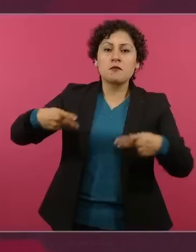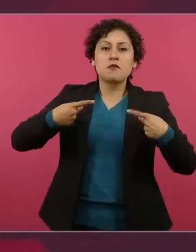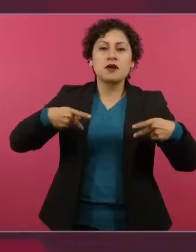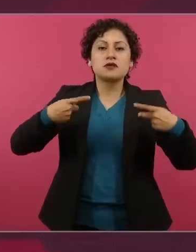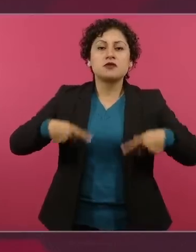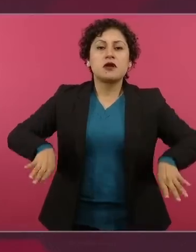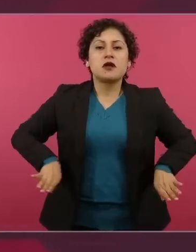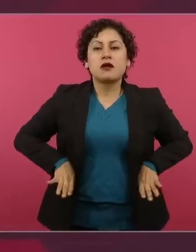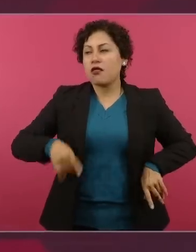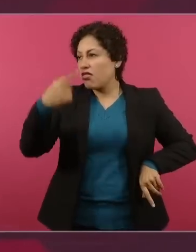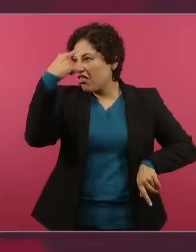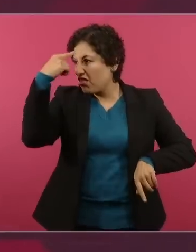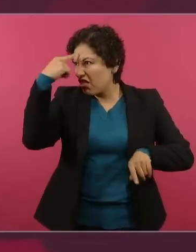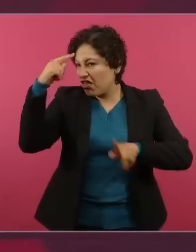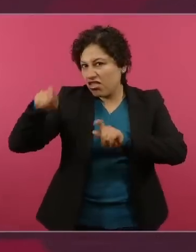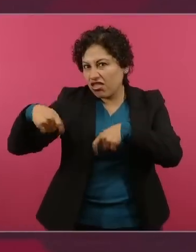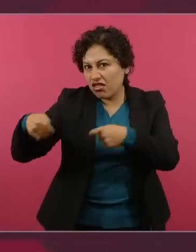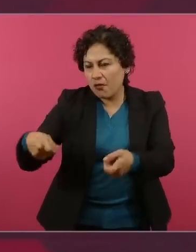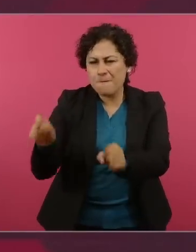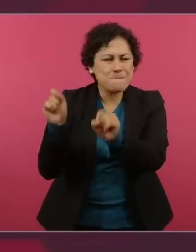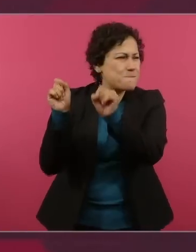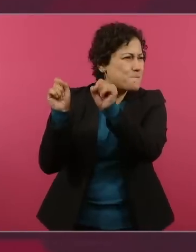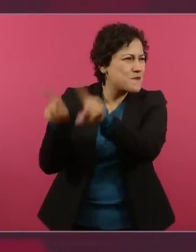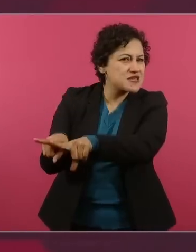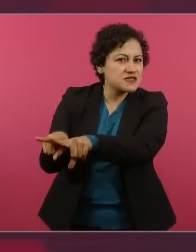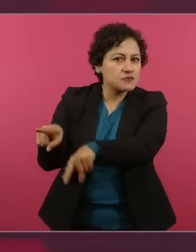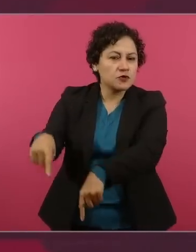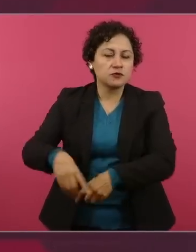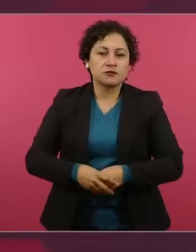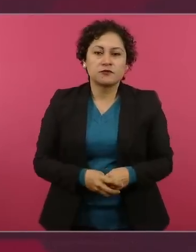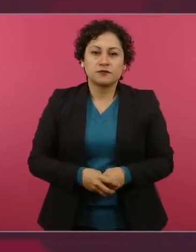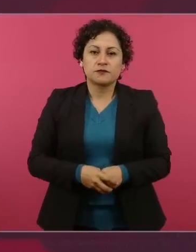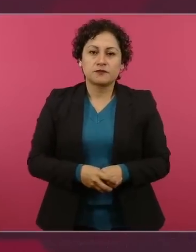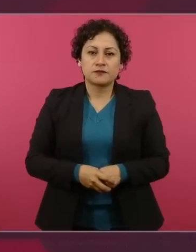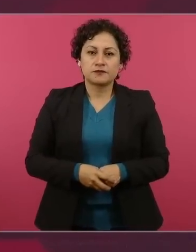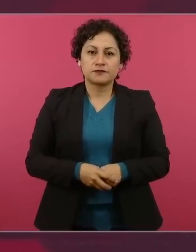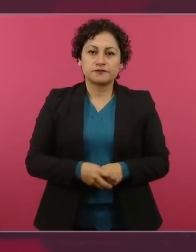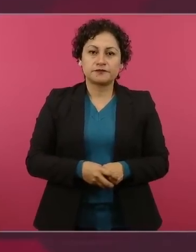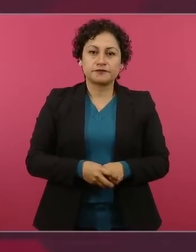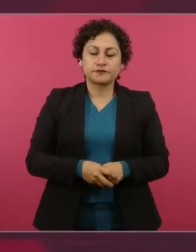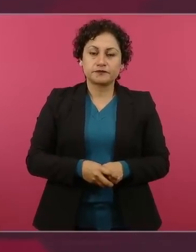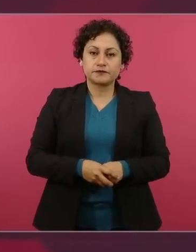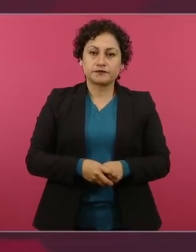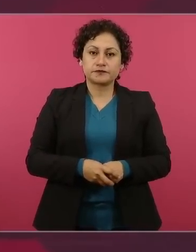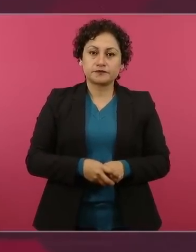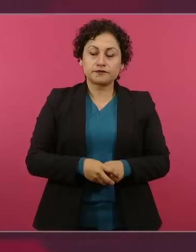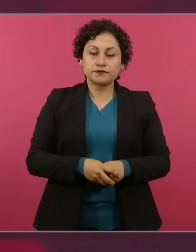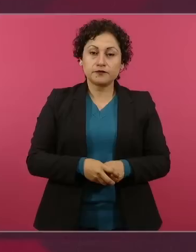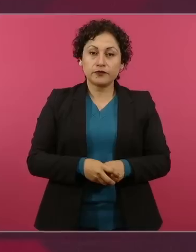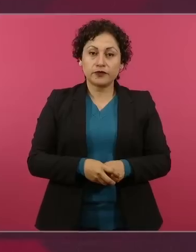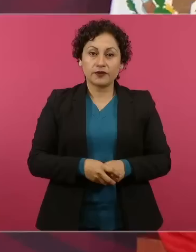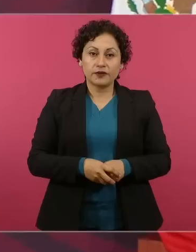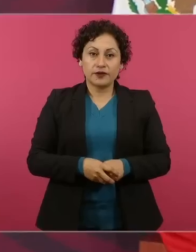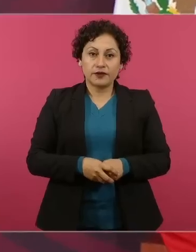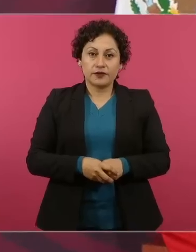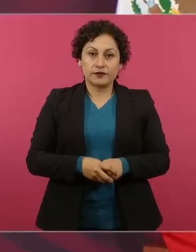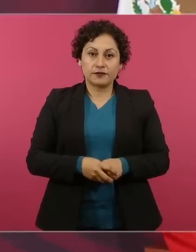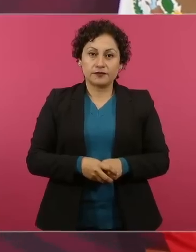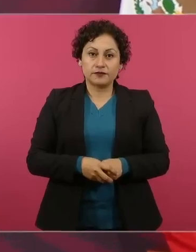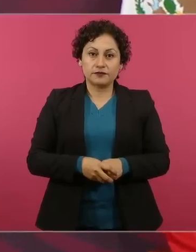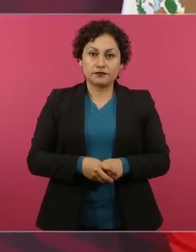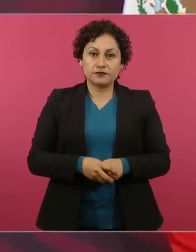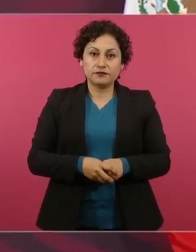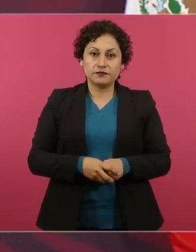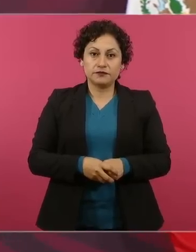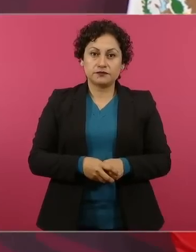una aspirante a